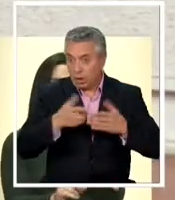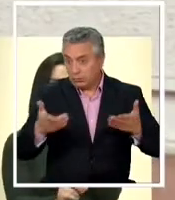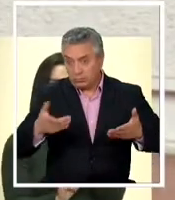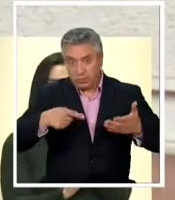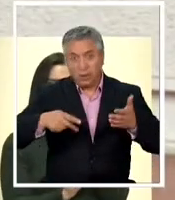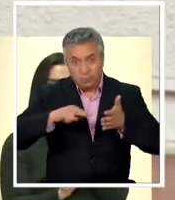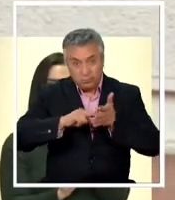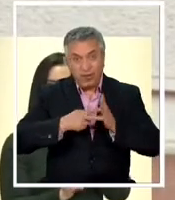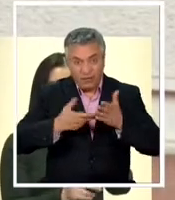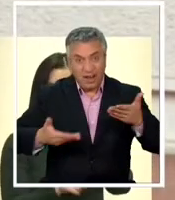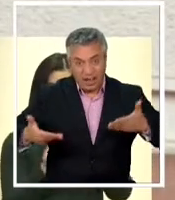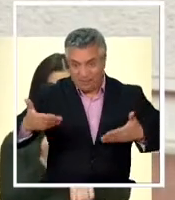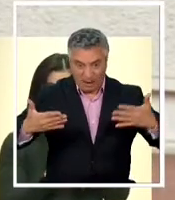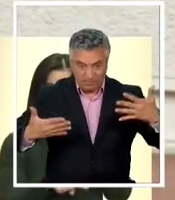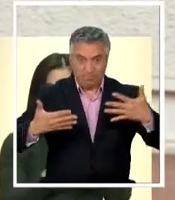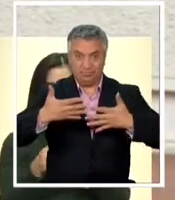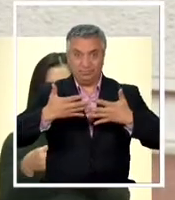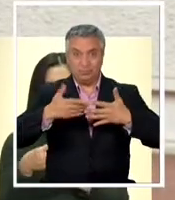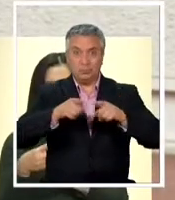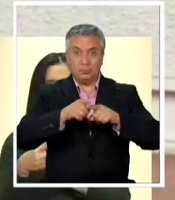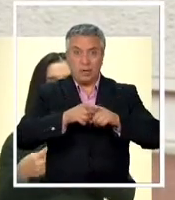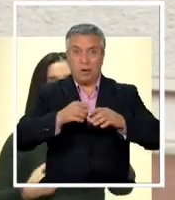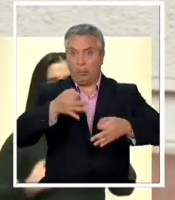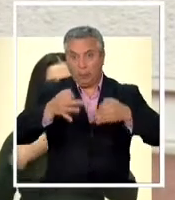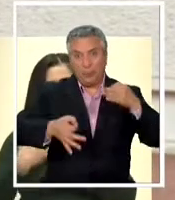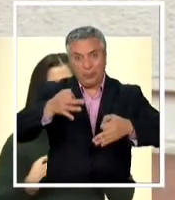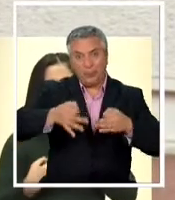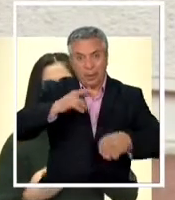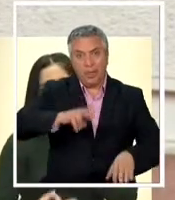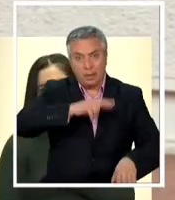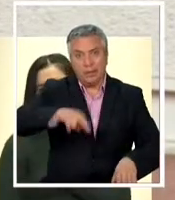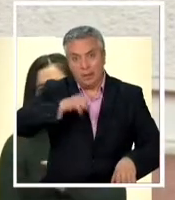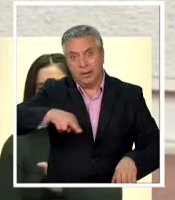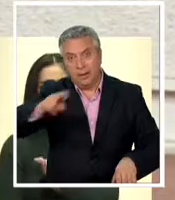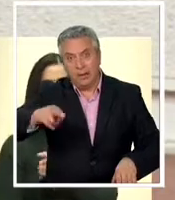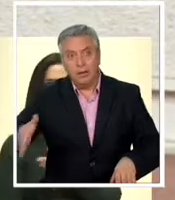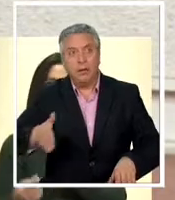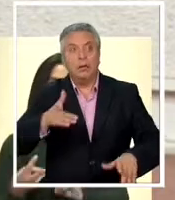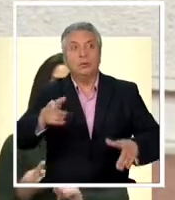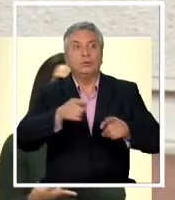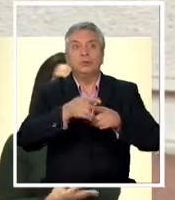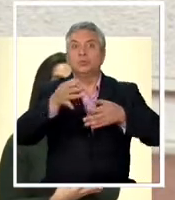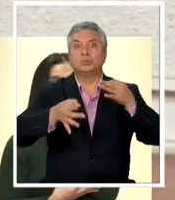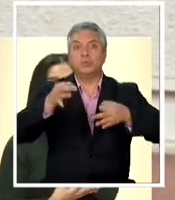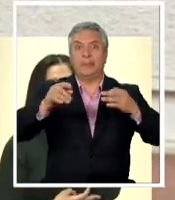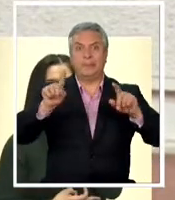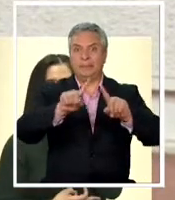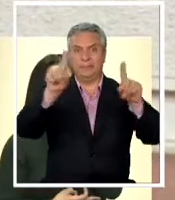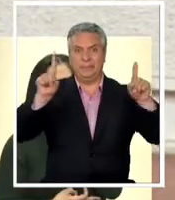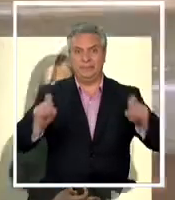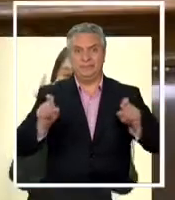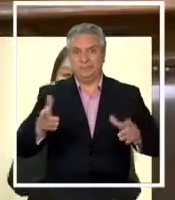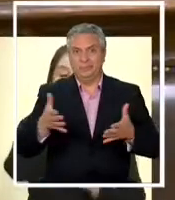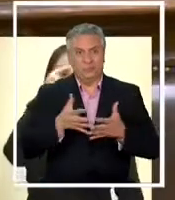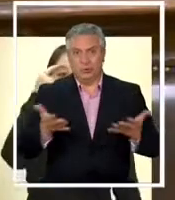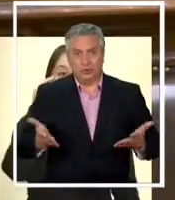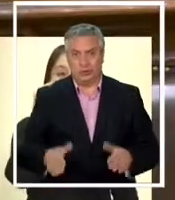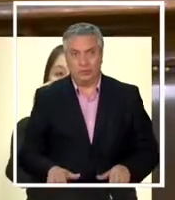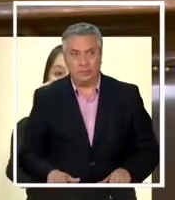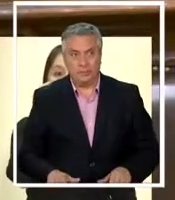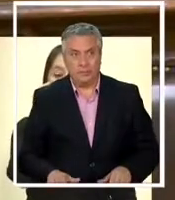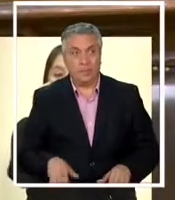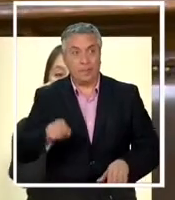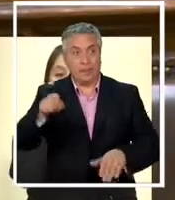una probable judicialización permanente y una consiguiente incertidumbre jurídica. La